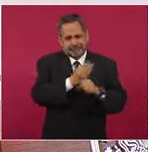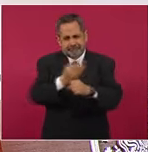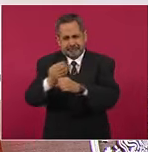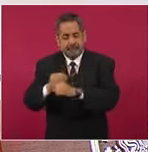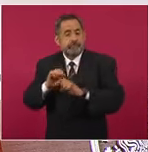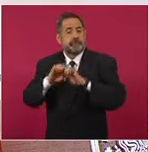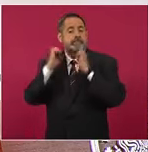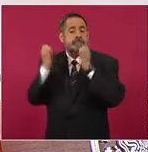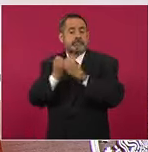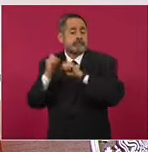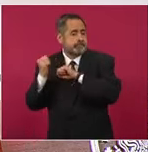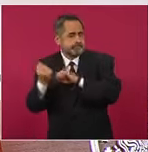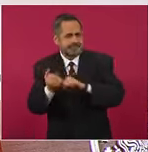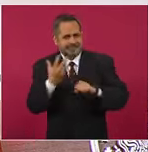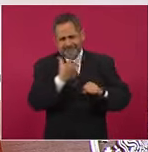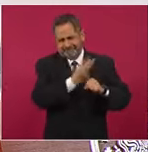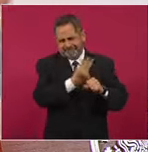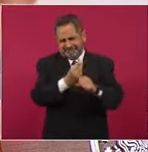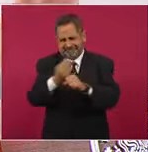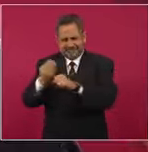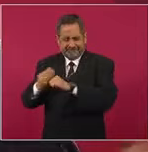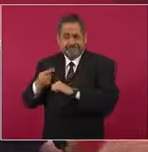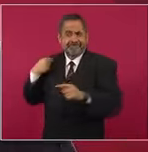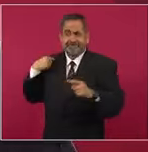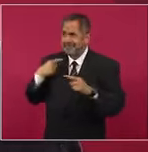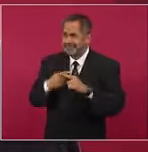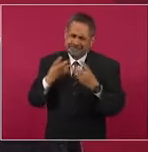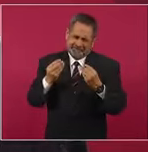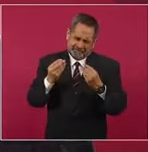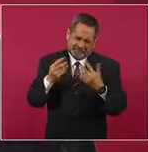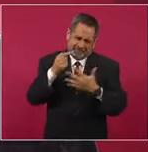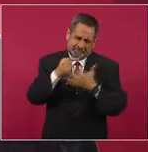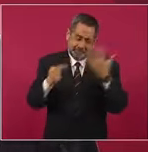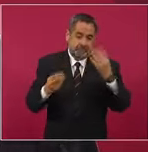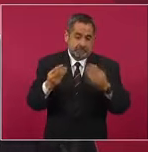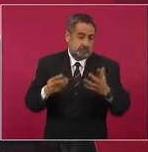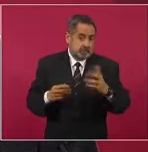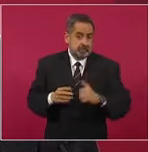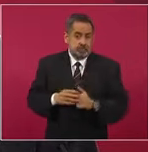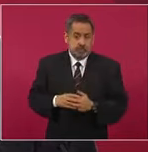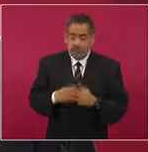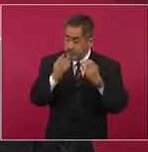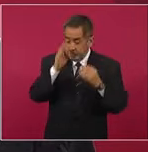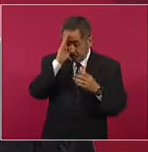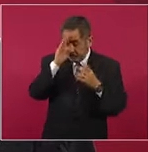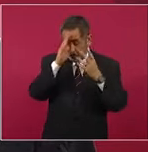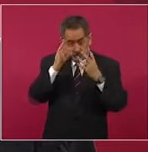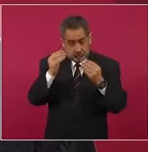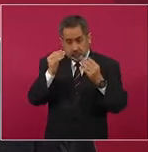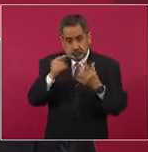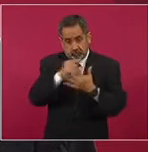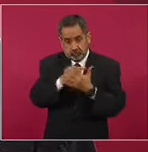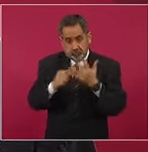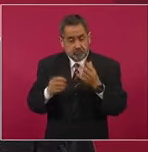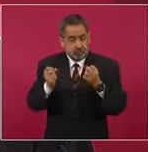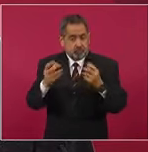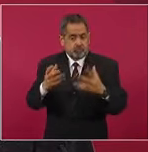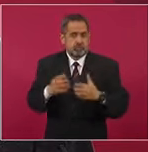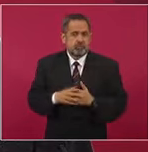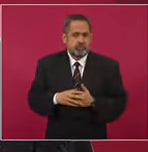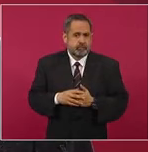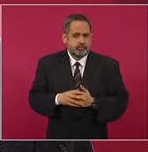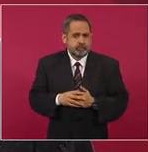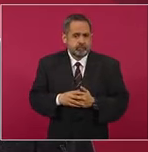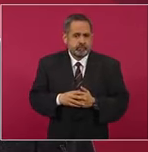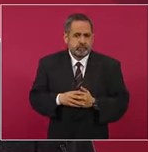béisbol, todo lo que hemos hecho, porque es bastante. No creo